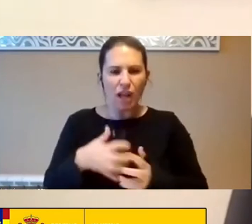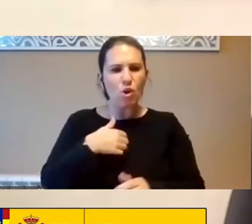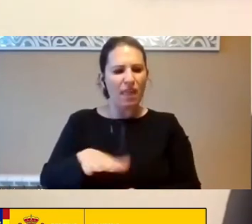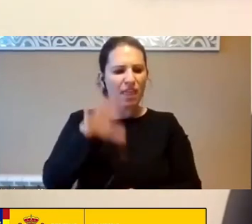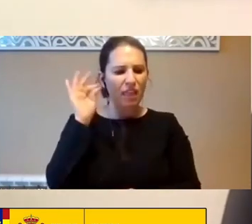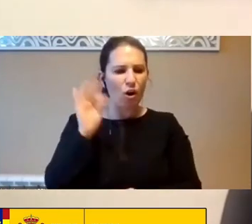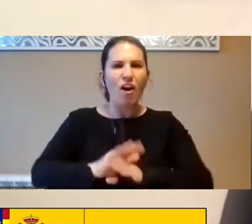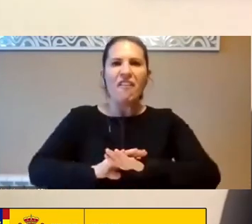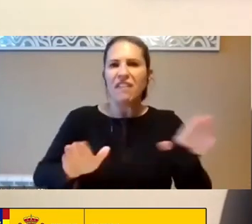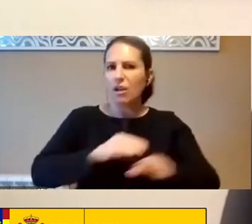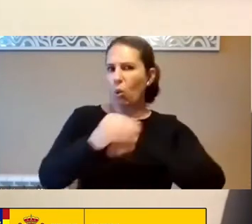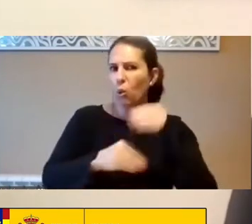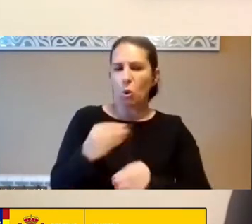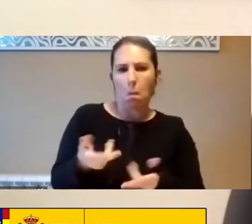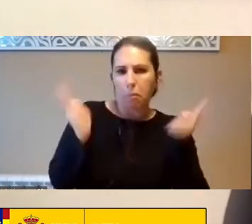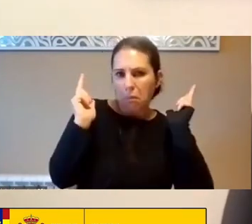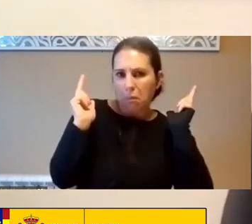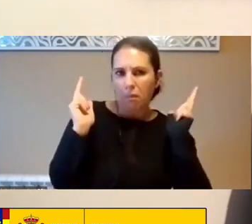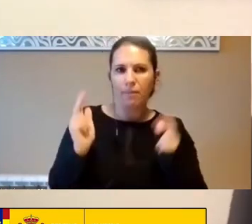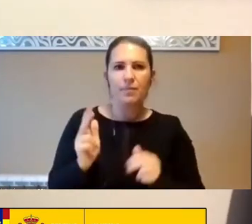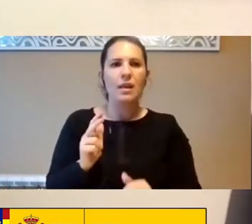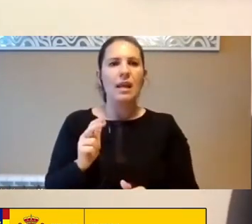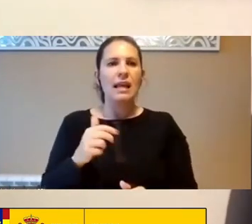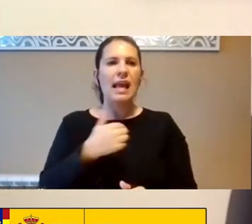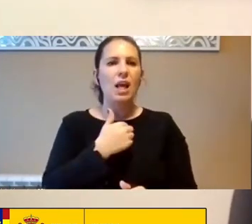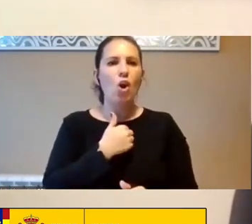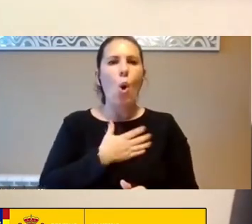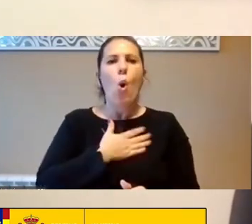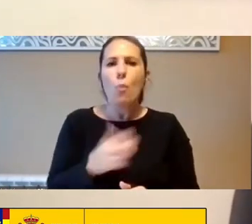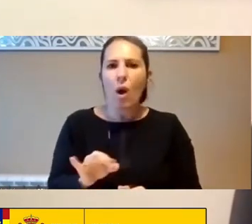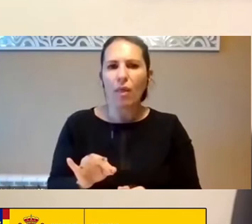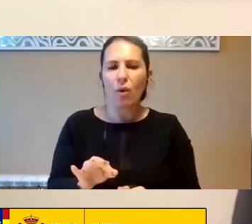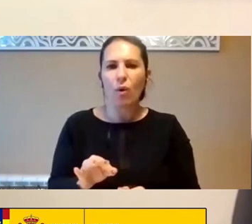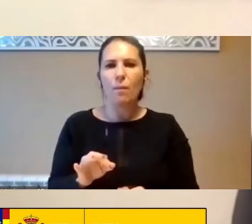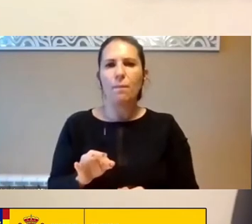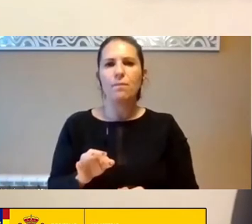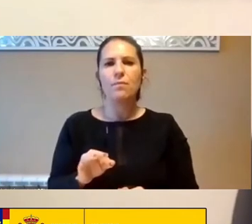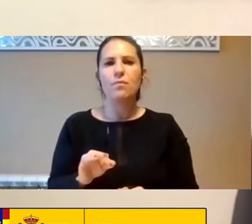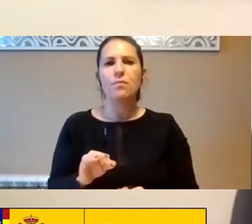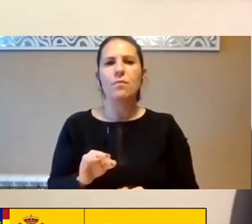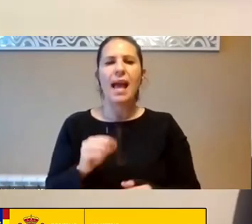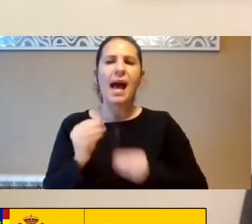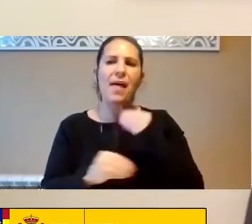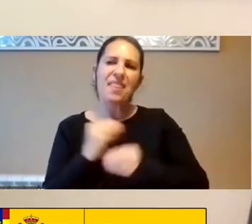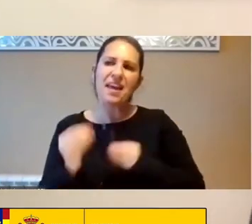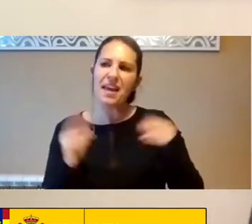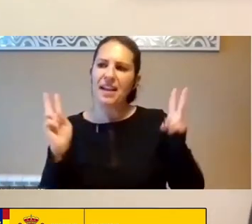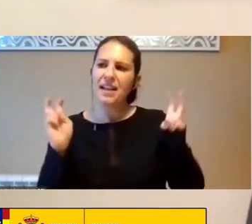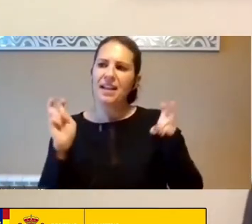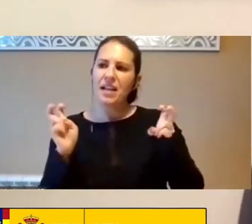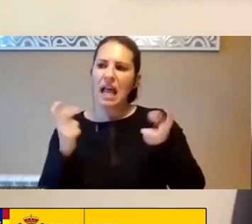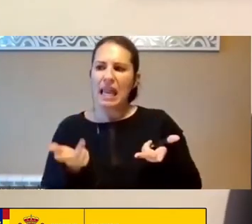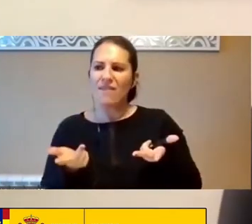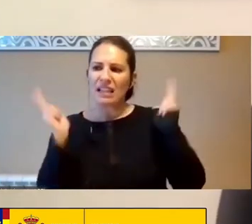Y Que yo Pueda Que yo Pueda Ejercer Ciertas Libertades Sobre ellas